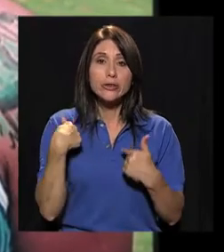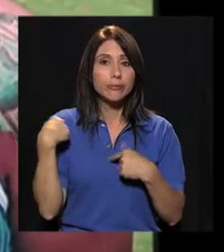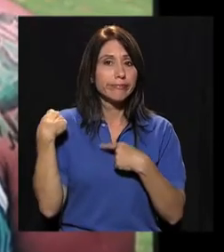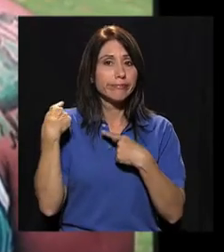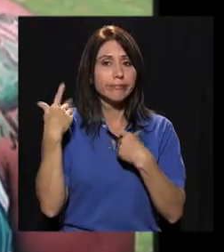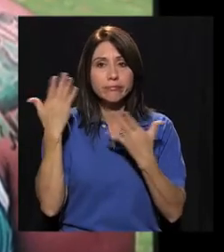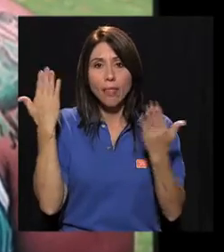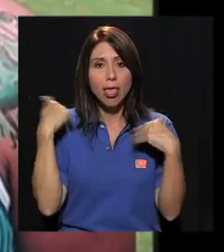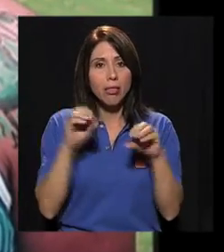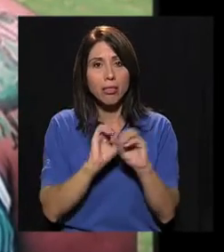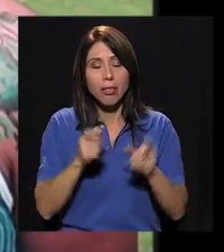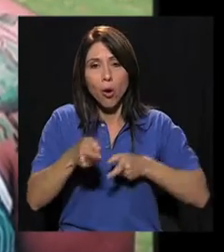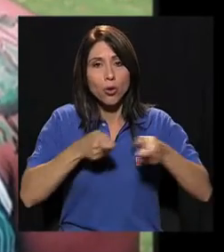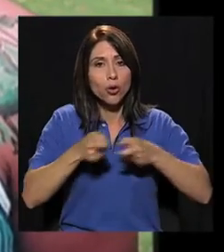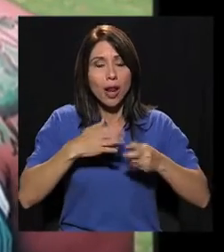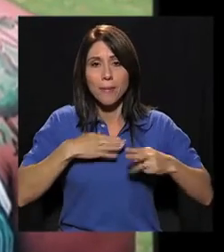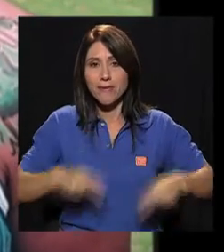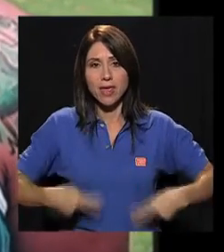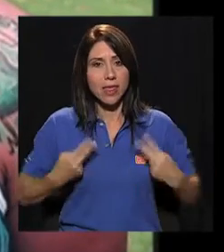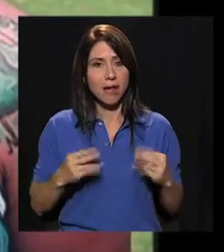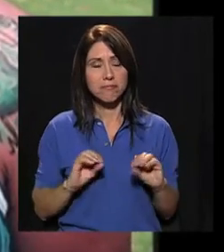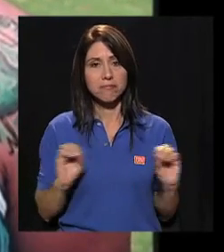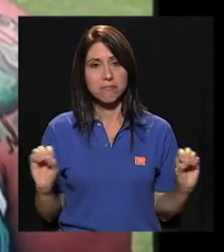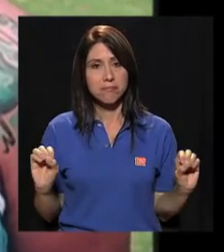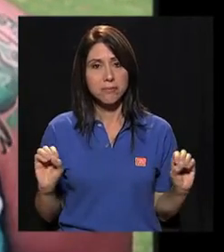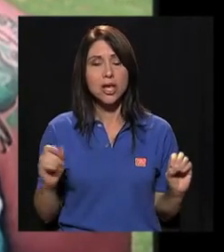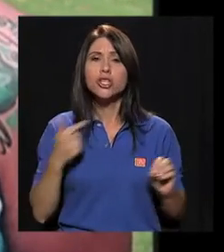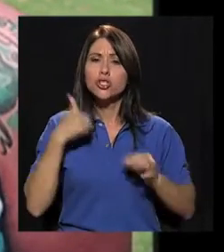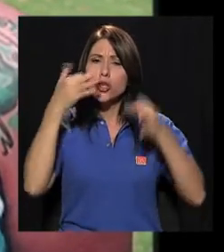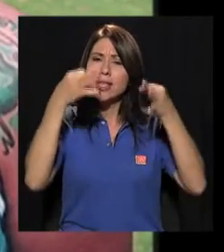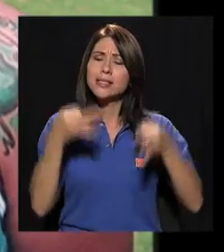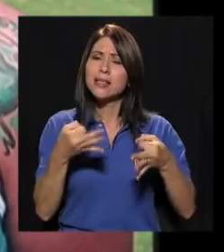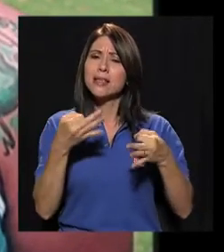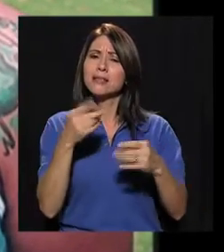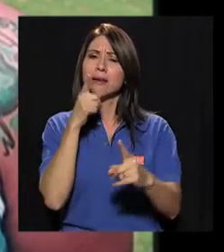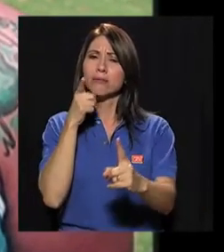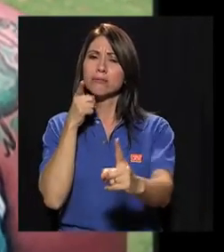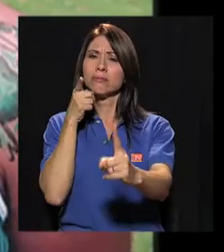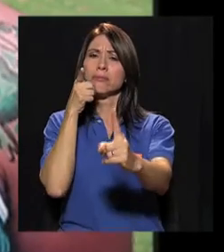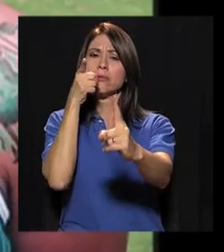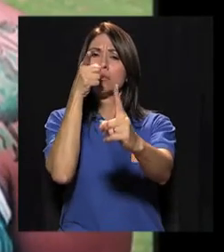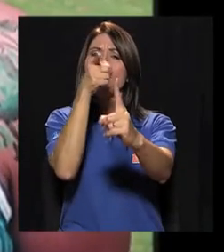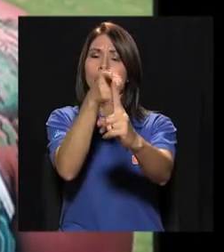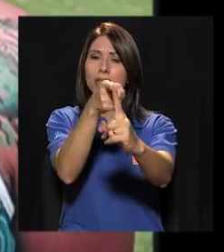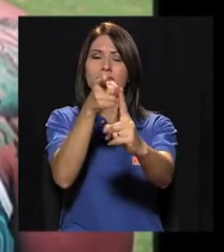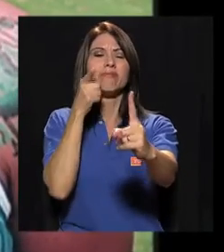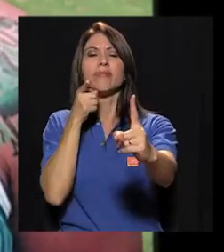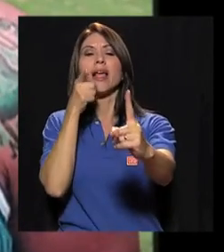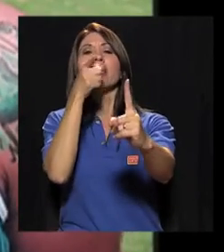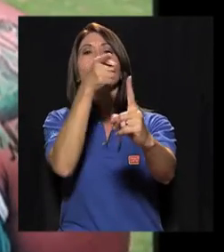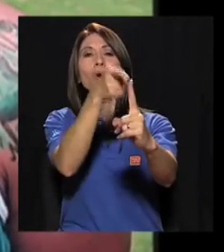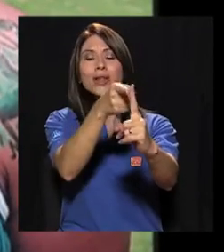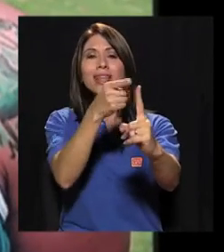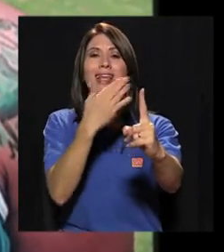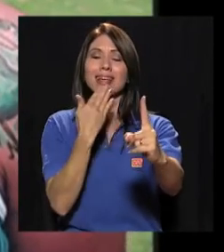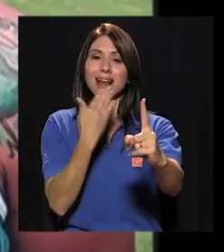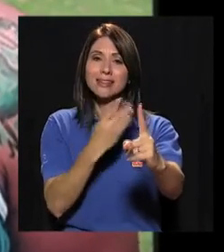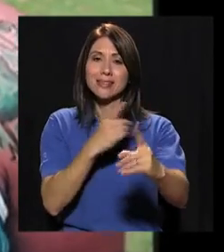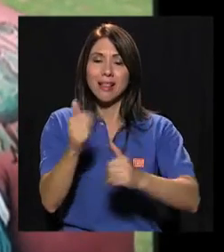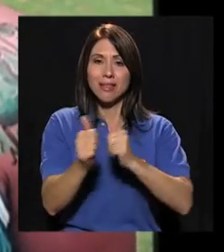hasta un punto que no tenía control de mi vida. Y decidí encontrar un norte. Uno,